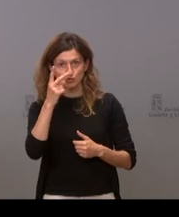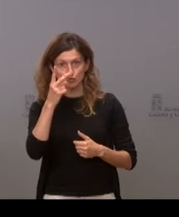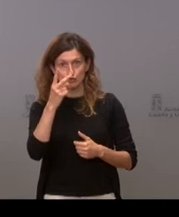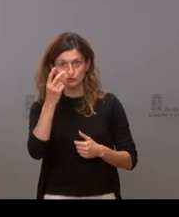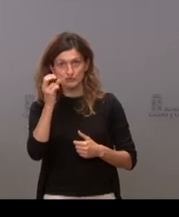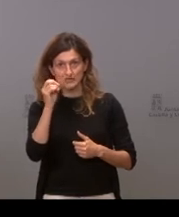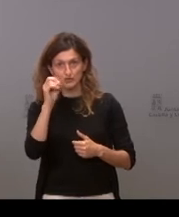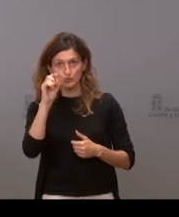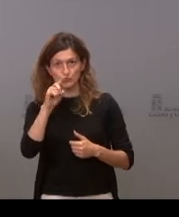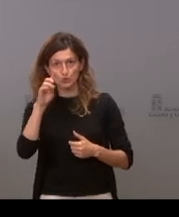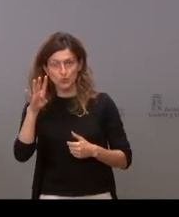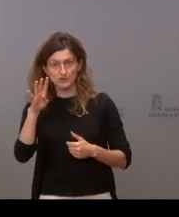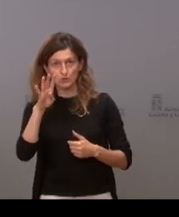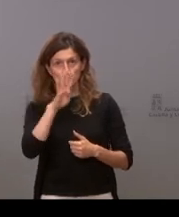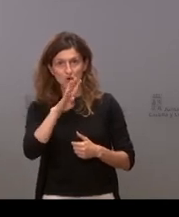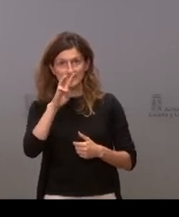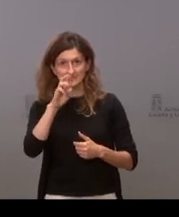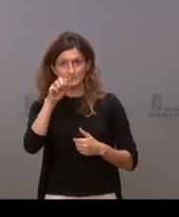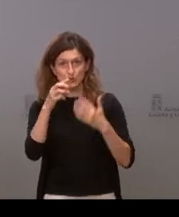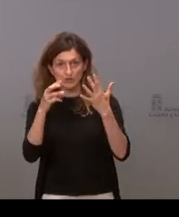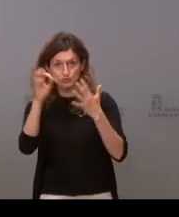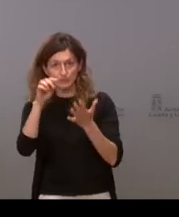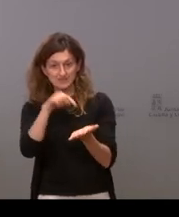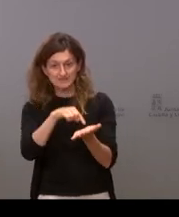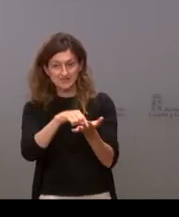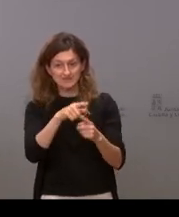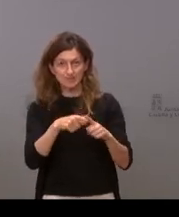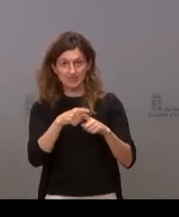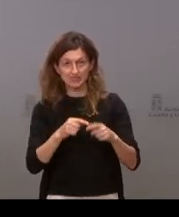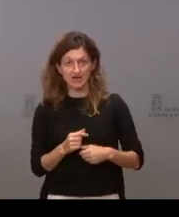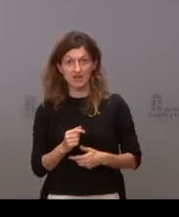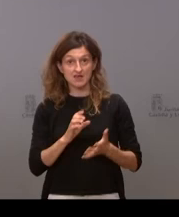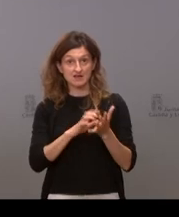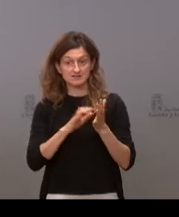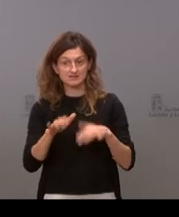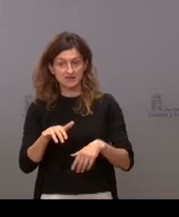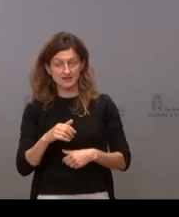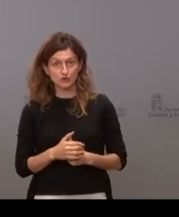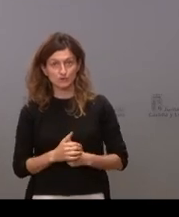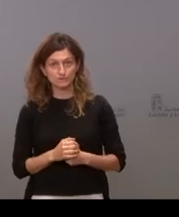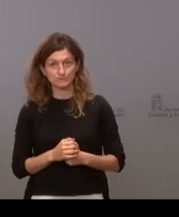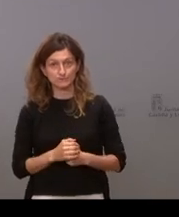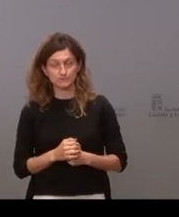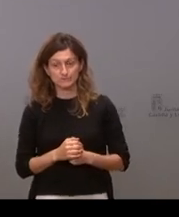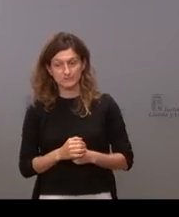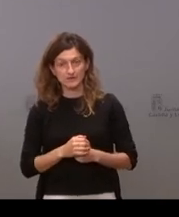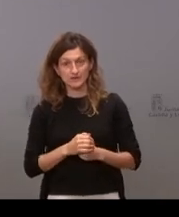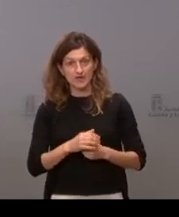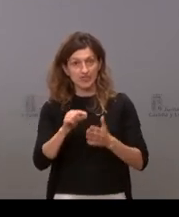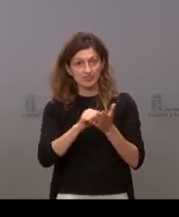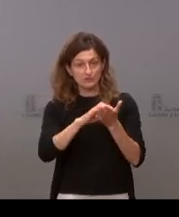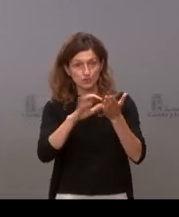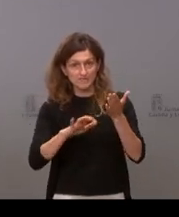del 43,8% en las tasas medias de Castilla y León a partir del tasazo es un dato de un